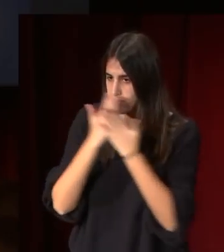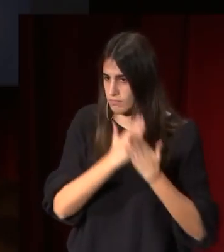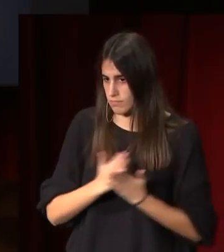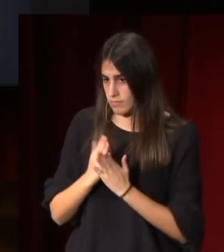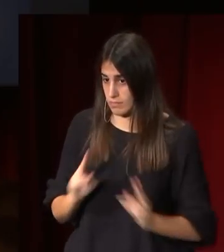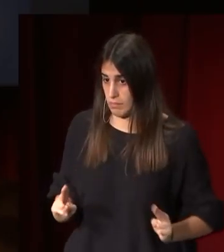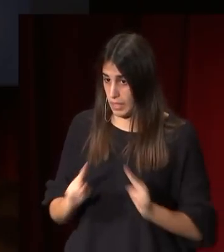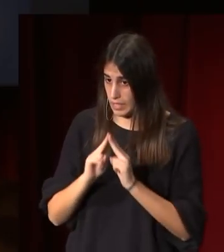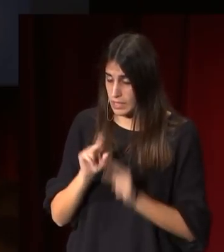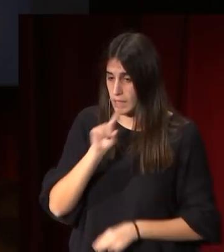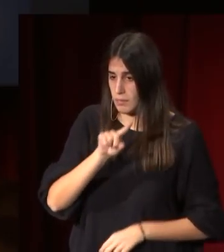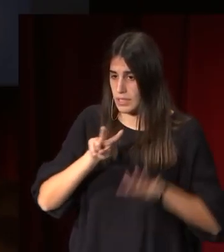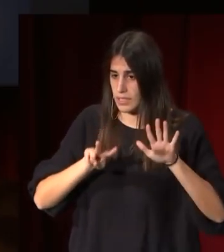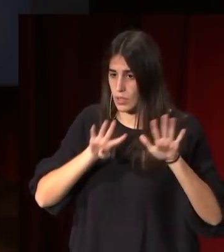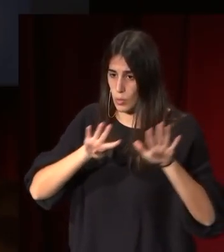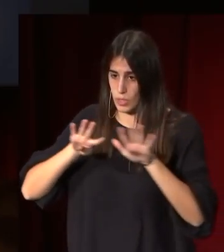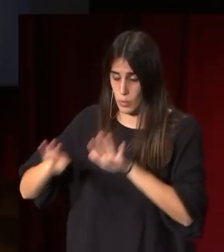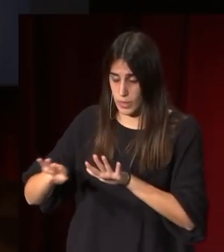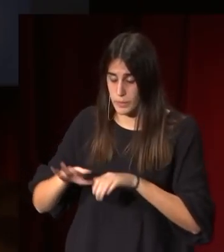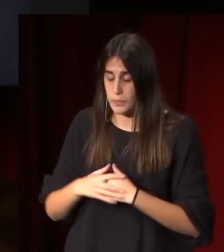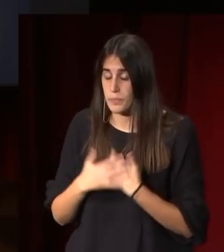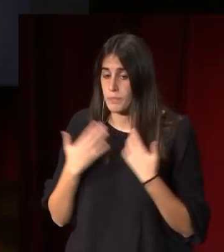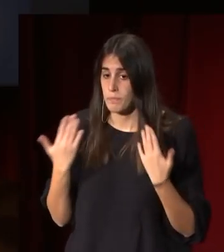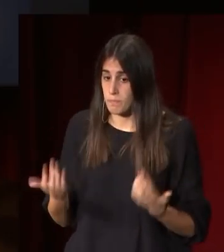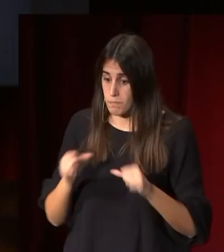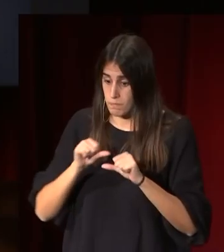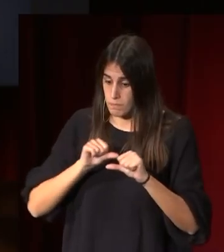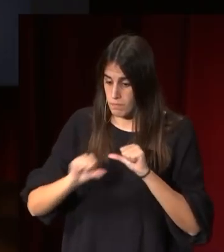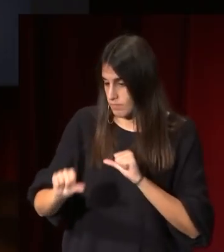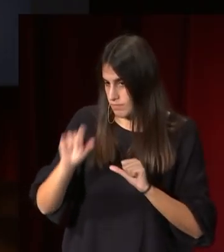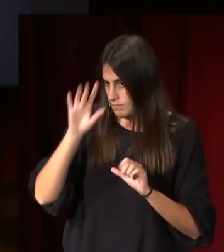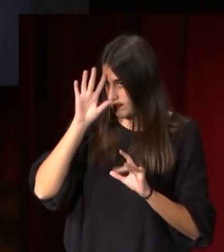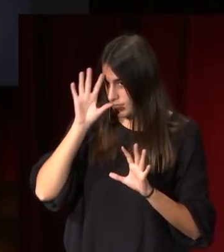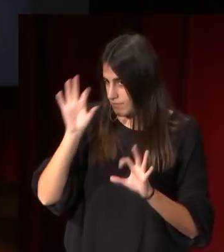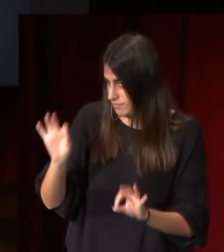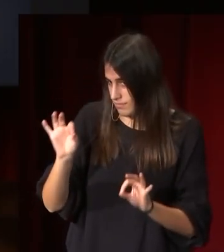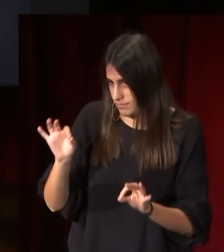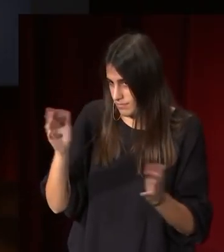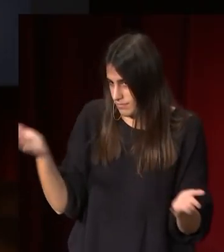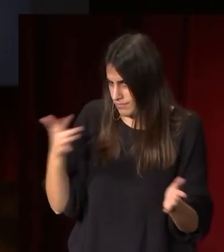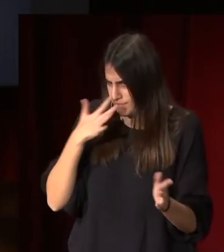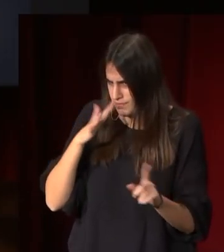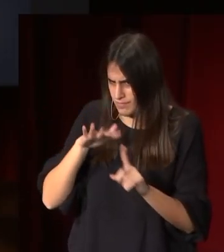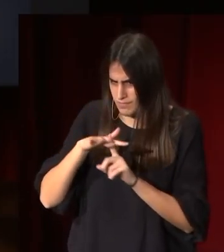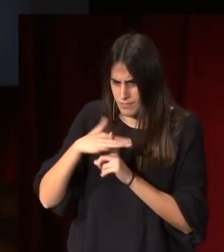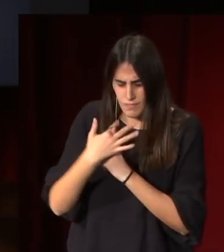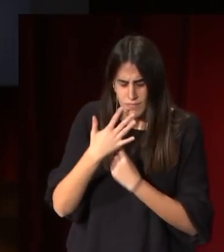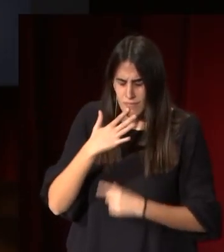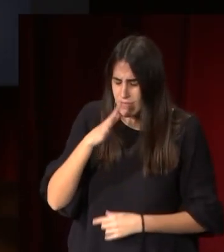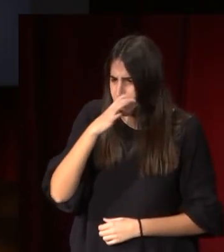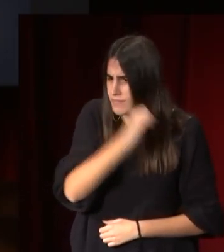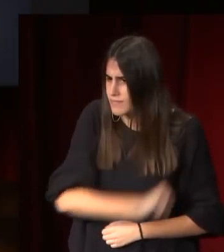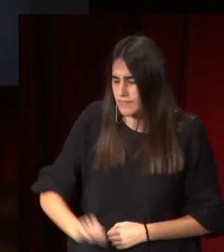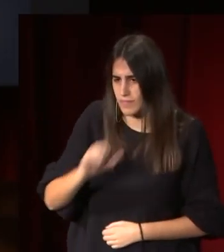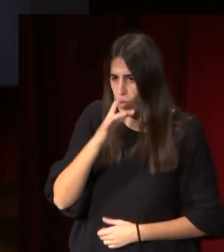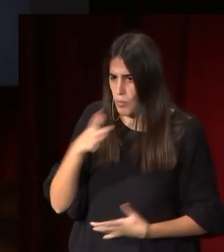París, ya en 1799. Y, bueno, evidentemente es un mundo apasionante porque está sucediendo todo lo